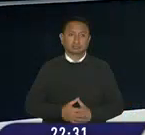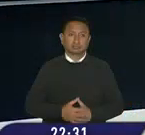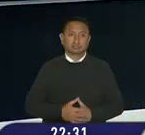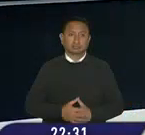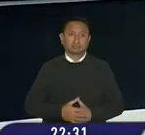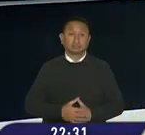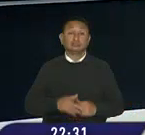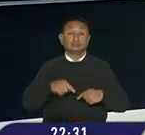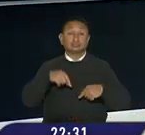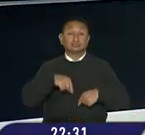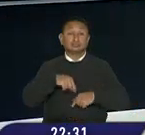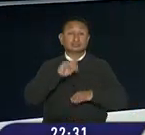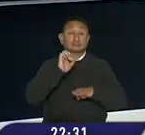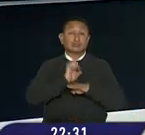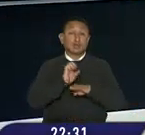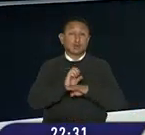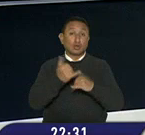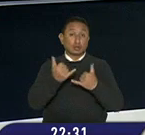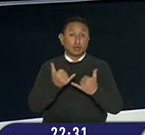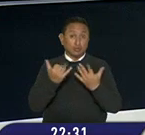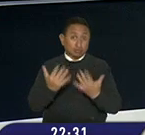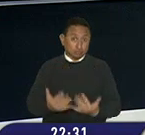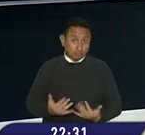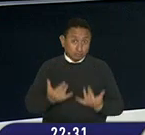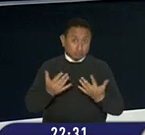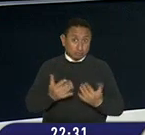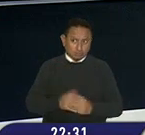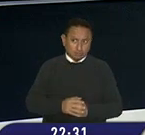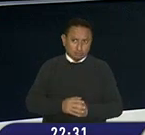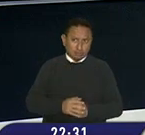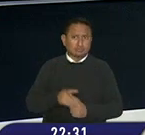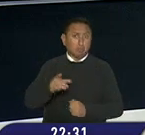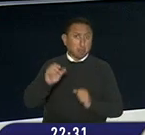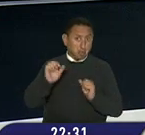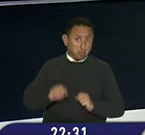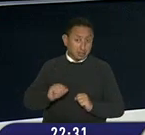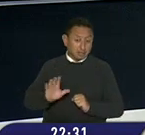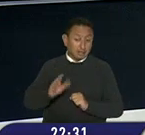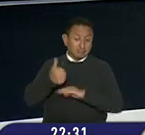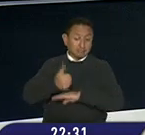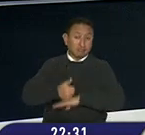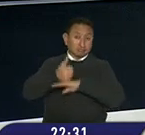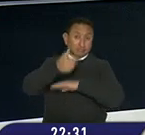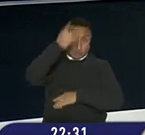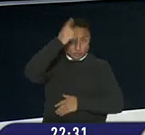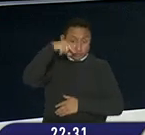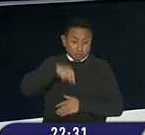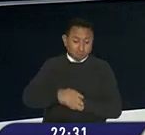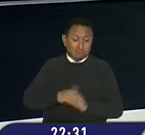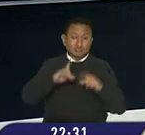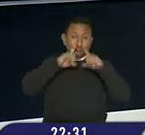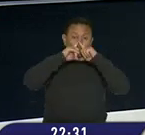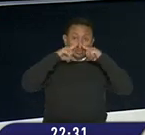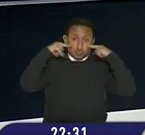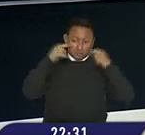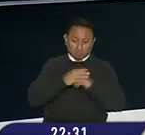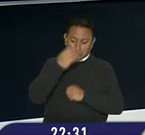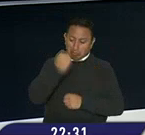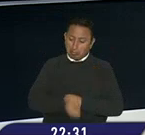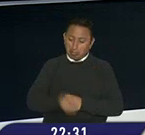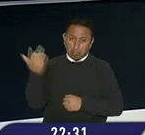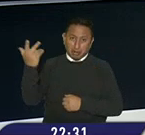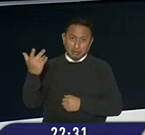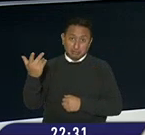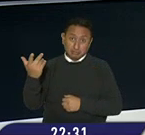el país está a la expectativa de la posible decisión de las autoridades de eliminar el uso de las mascarillas en